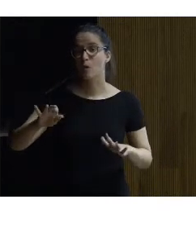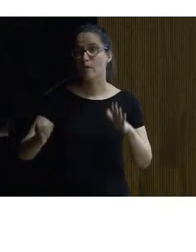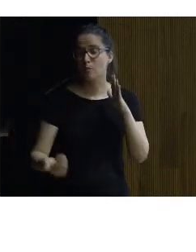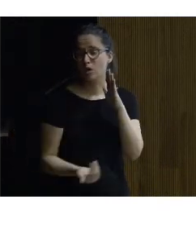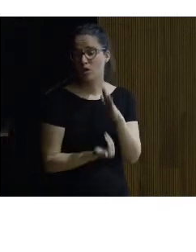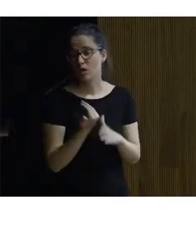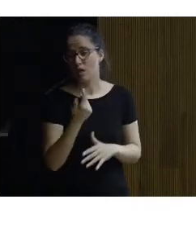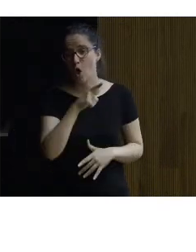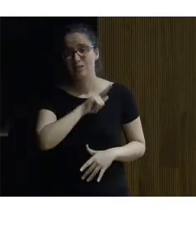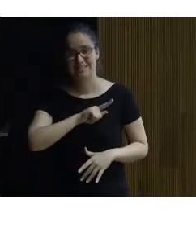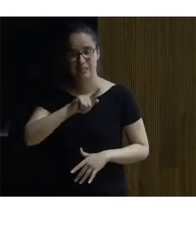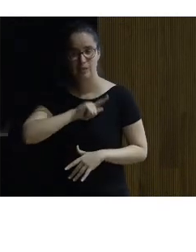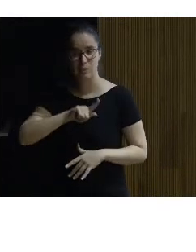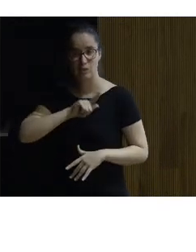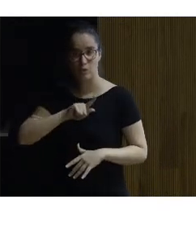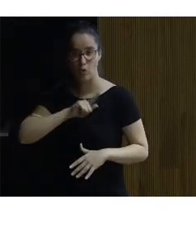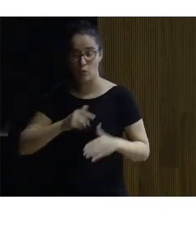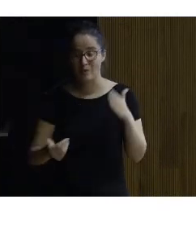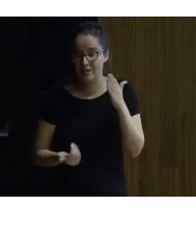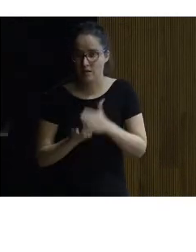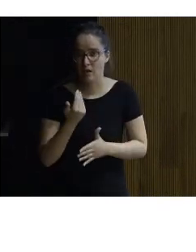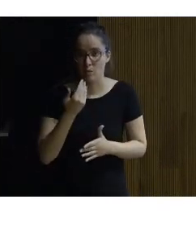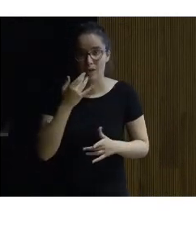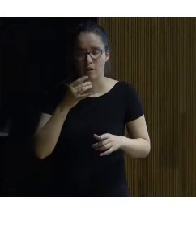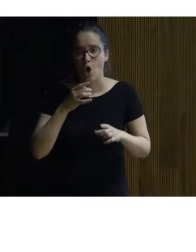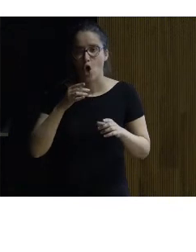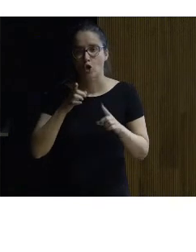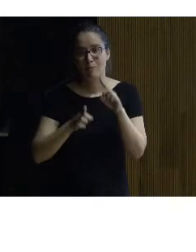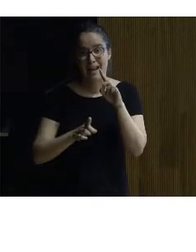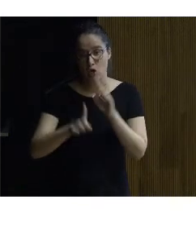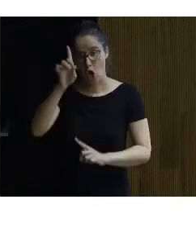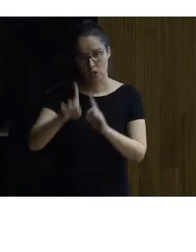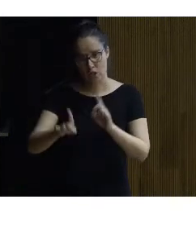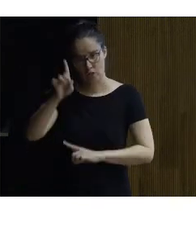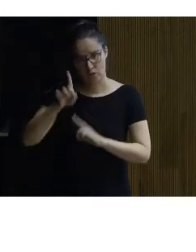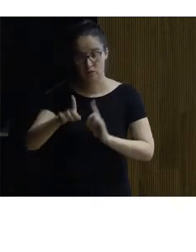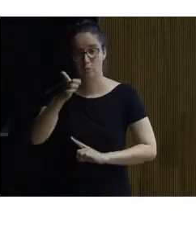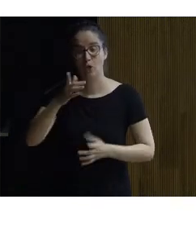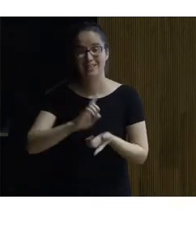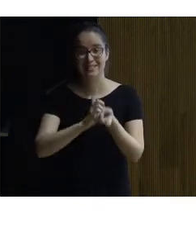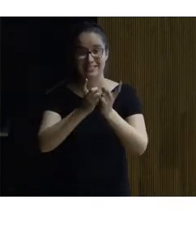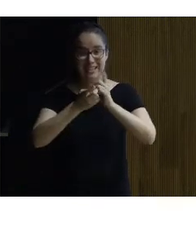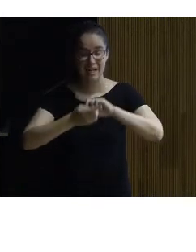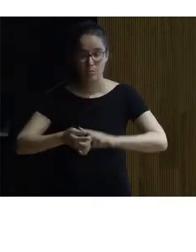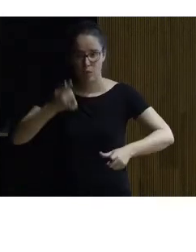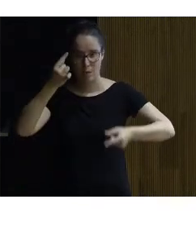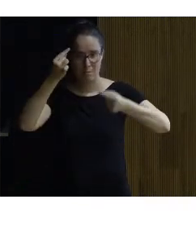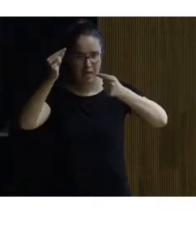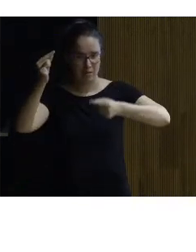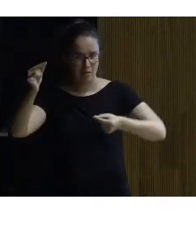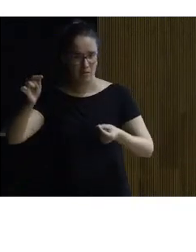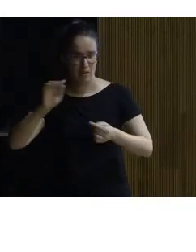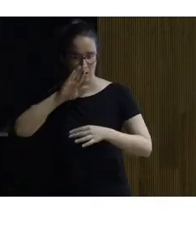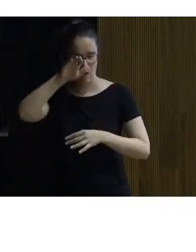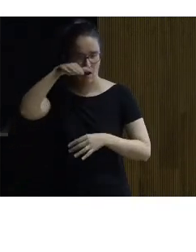o el sentimiento que se podía tener a lo largo del día o que está orientado hacia norte pero ese cambio de matices en el